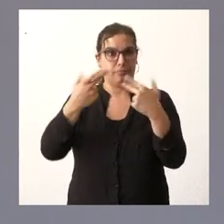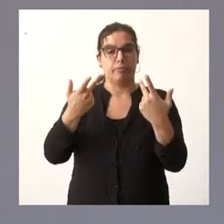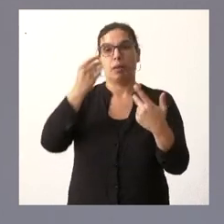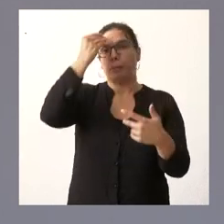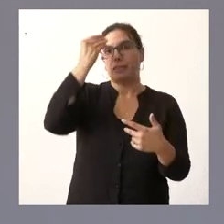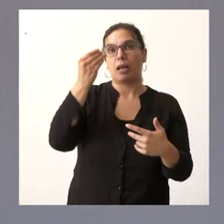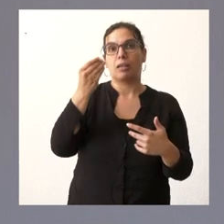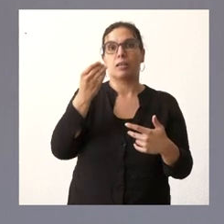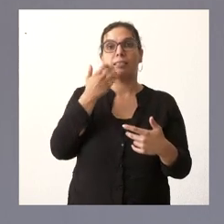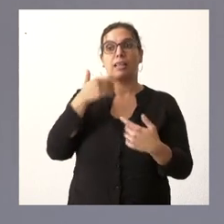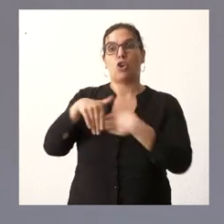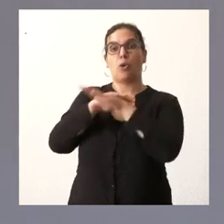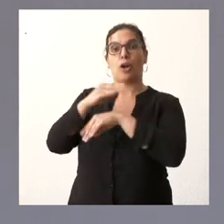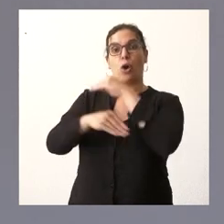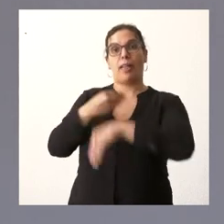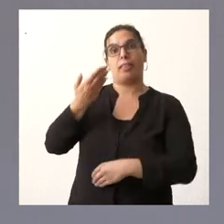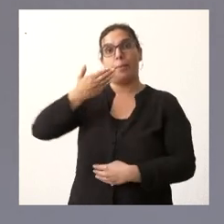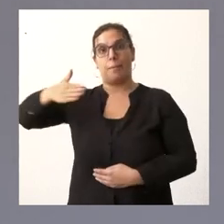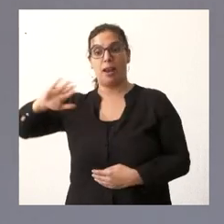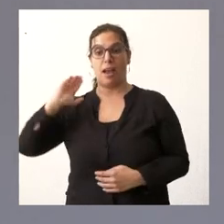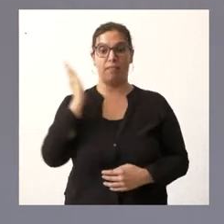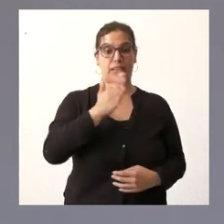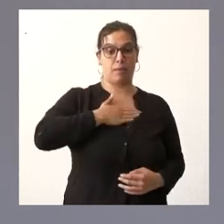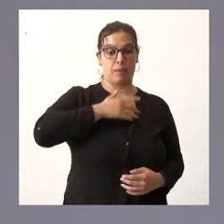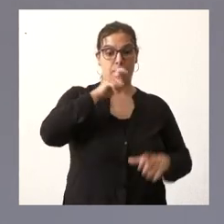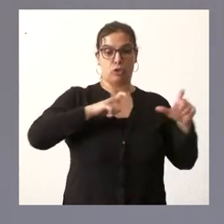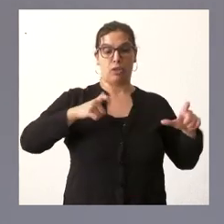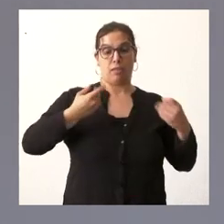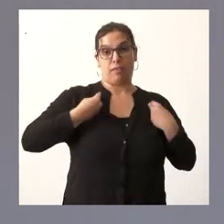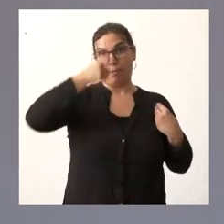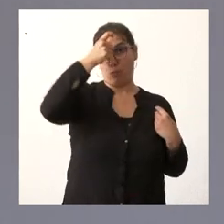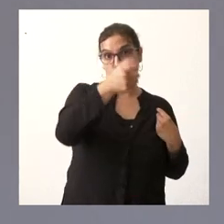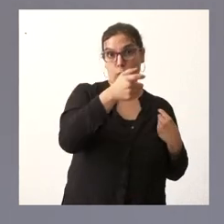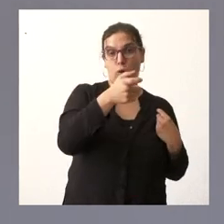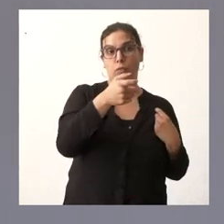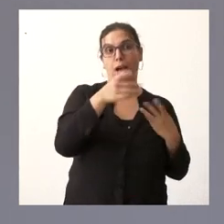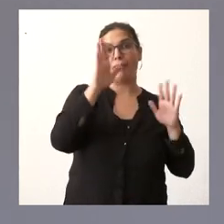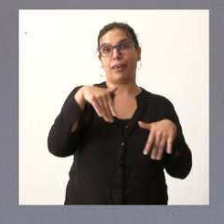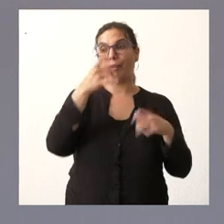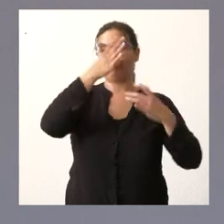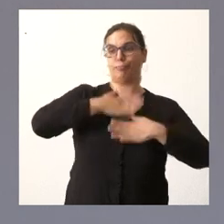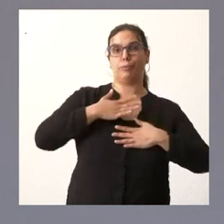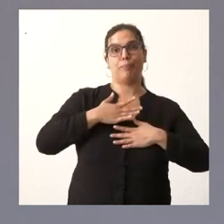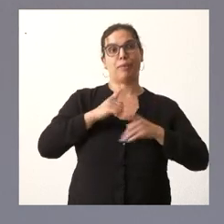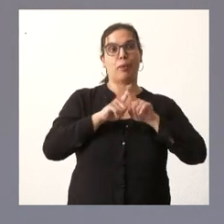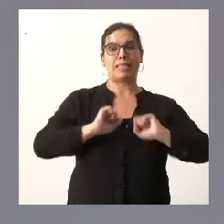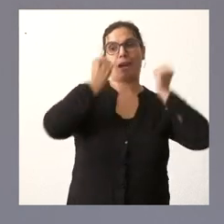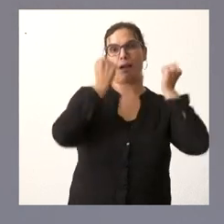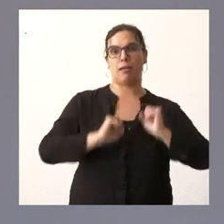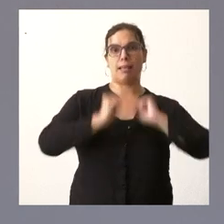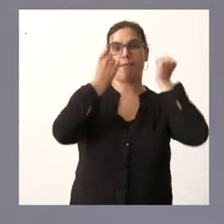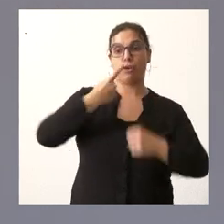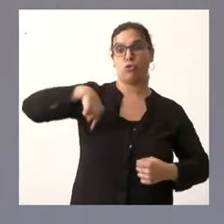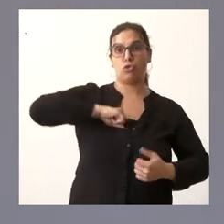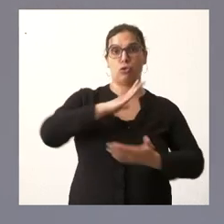hace mal el gobierno y que perjudica a los habitantes del mundo rural lo tengamos como fórmula que ir corrigiendo las comunidades autónomas que